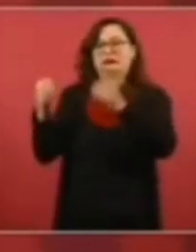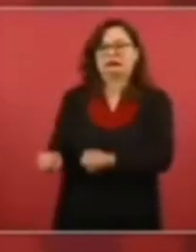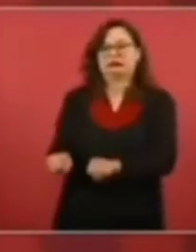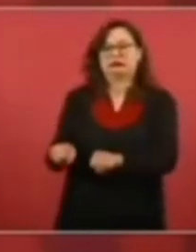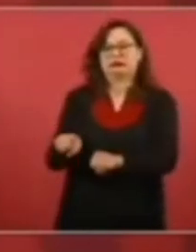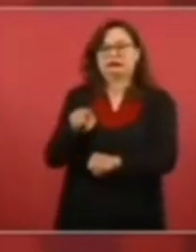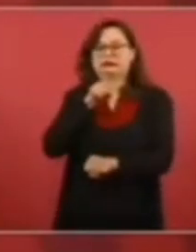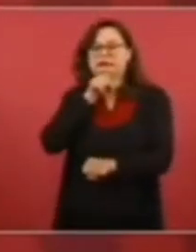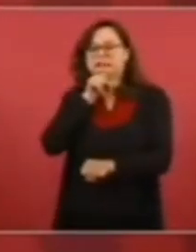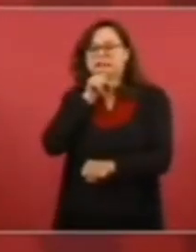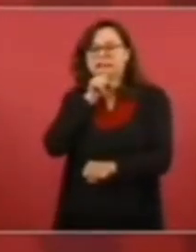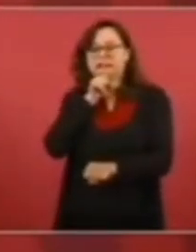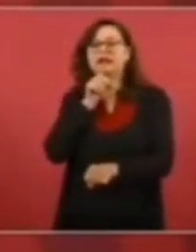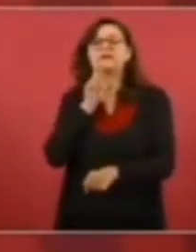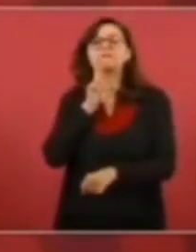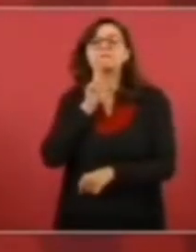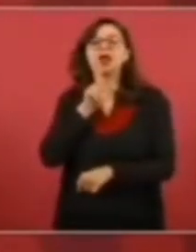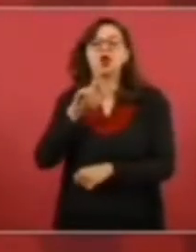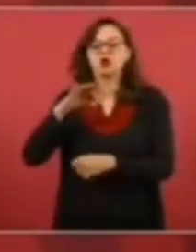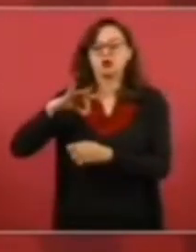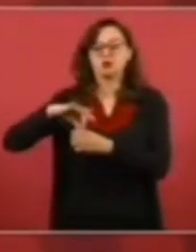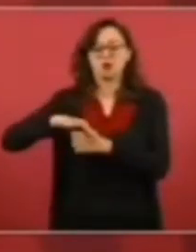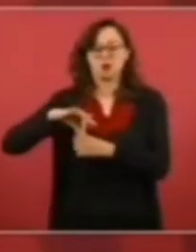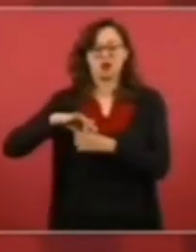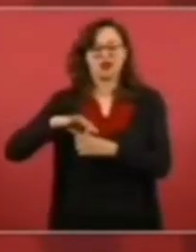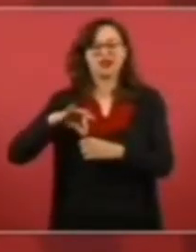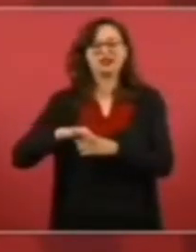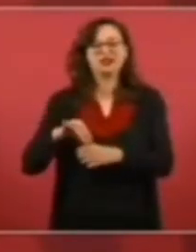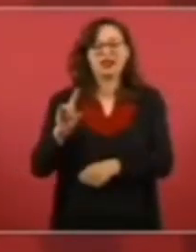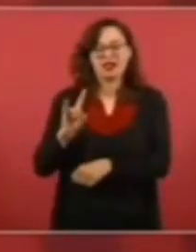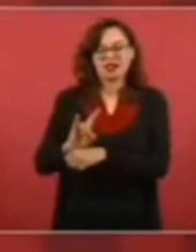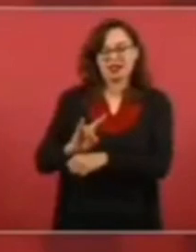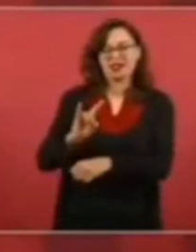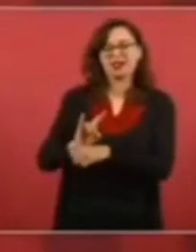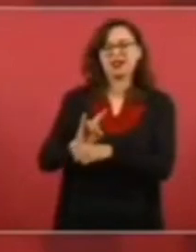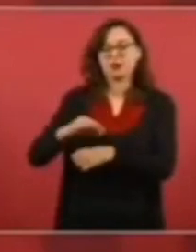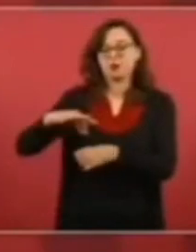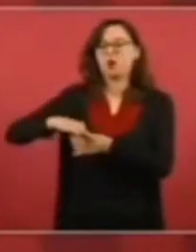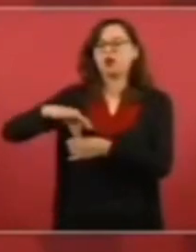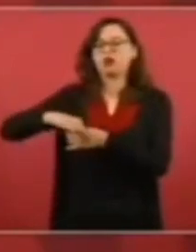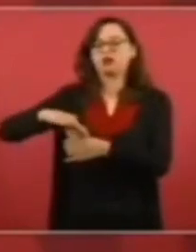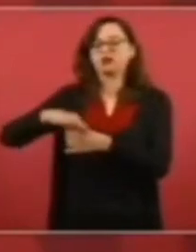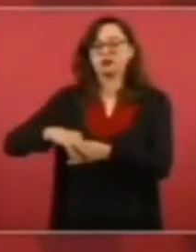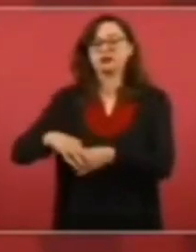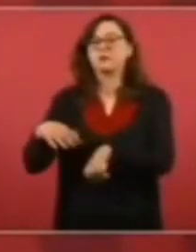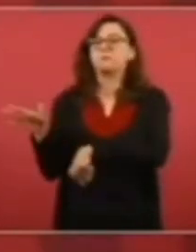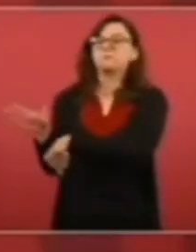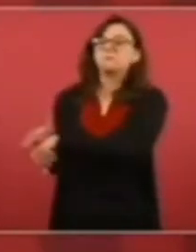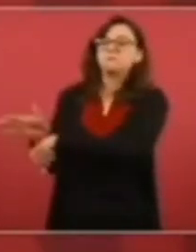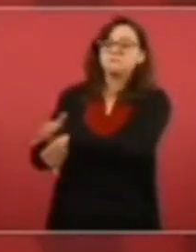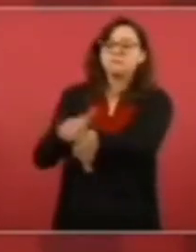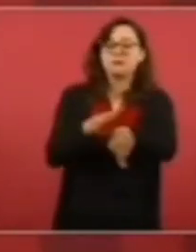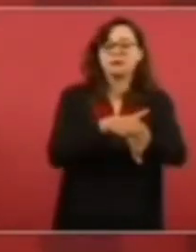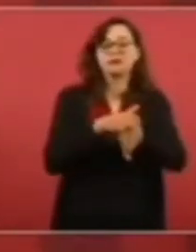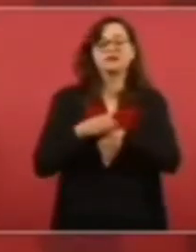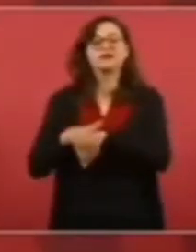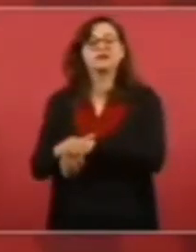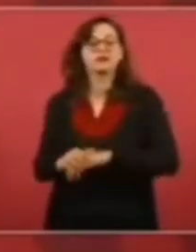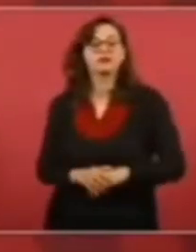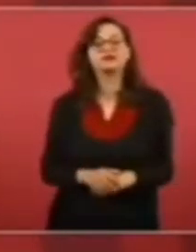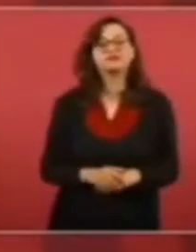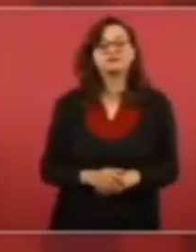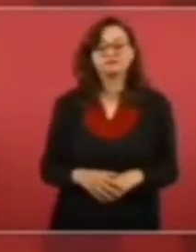convocan elecciones y los de abajo